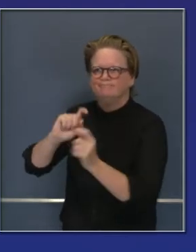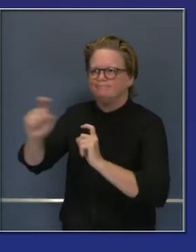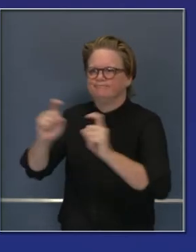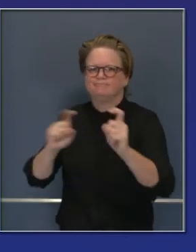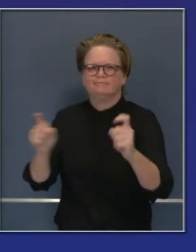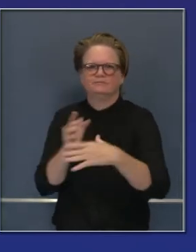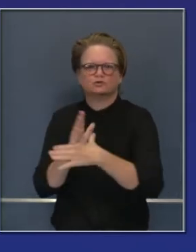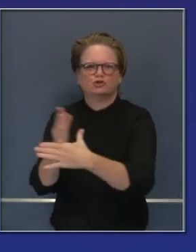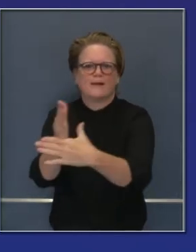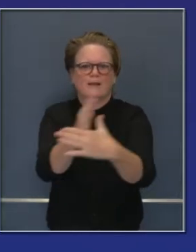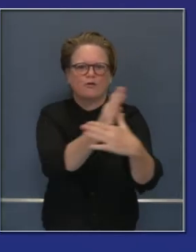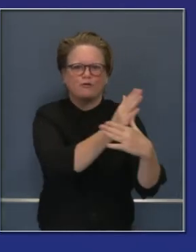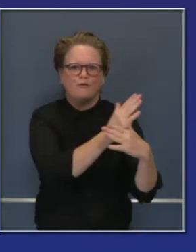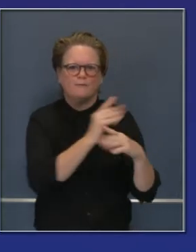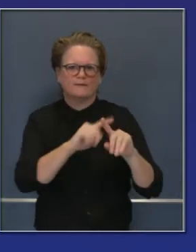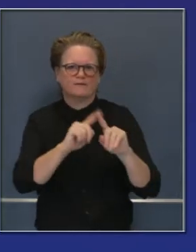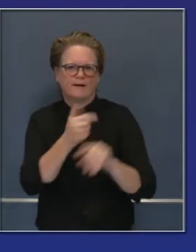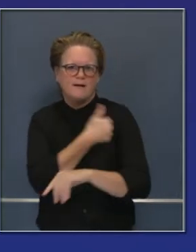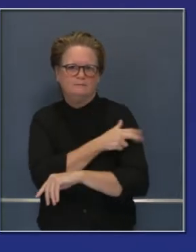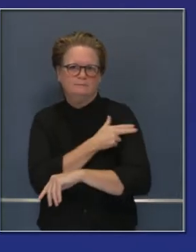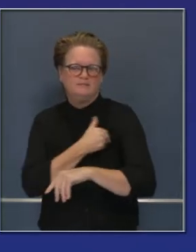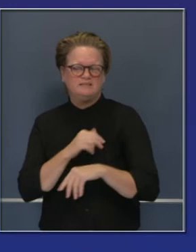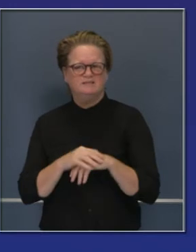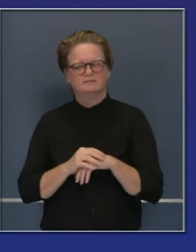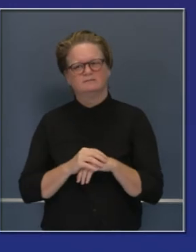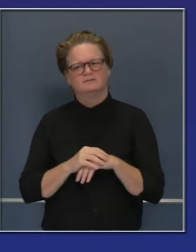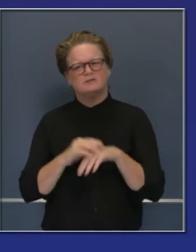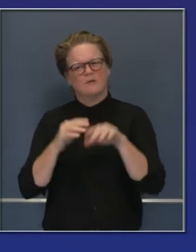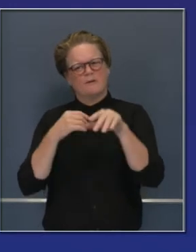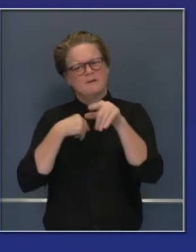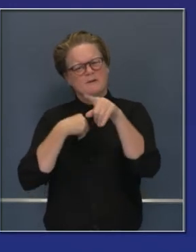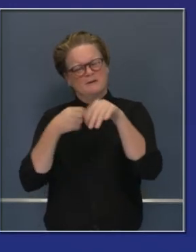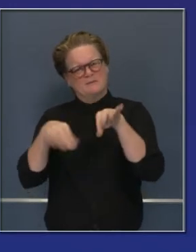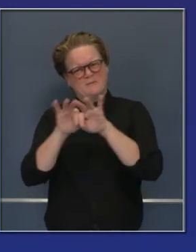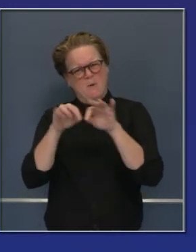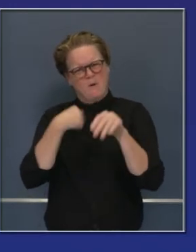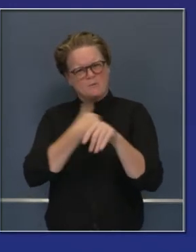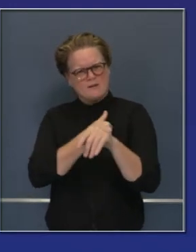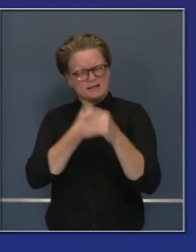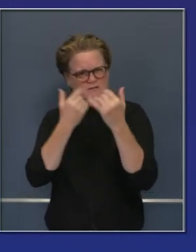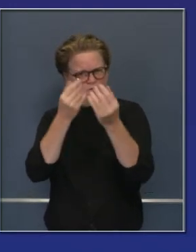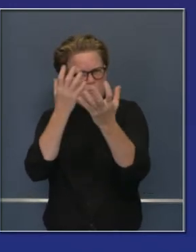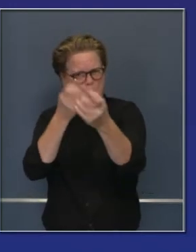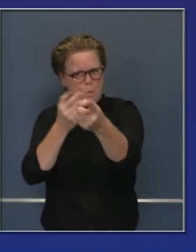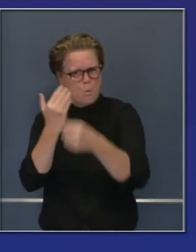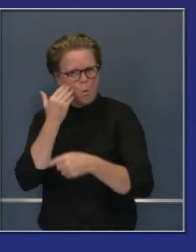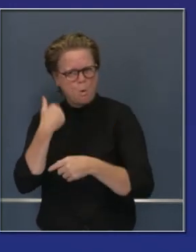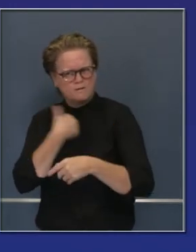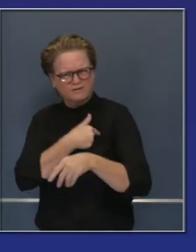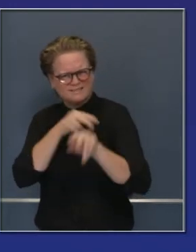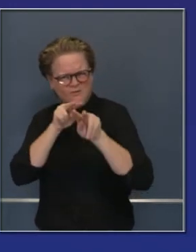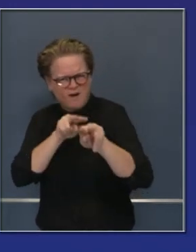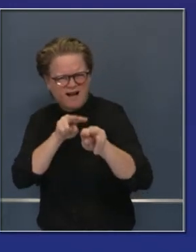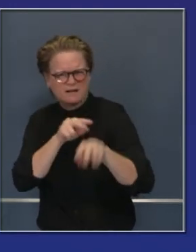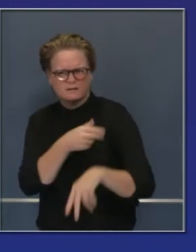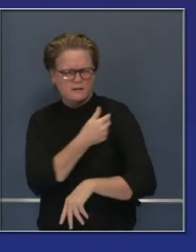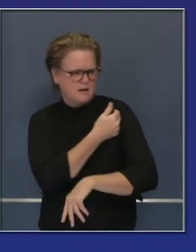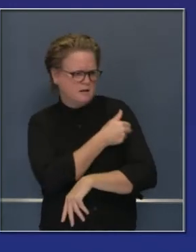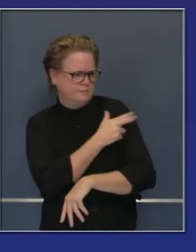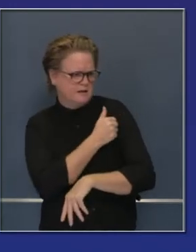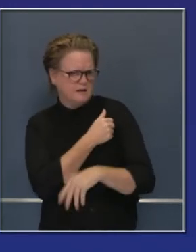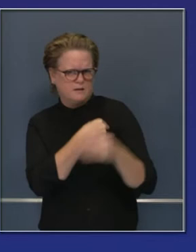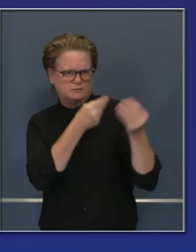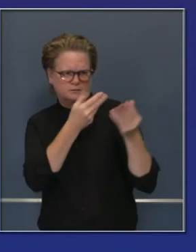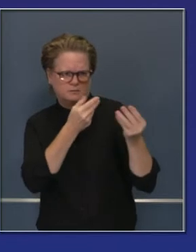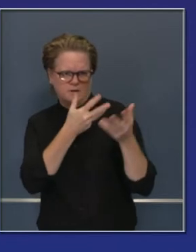Hace una semana estábamos a poco más de un 11% en cuanto a lo que vemos que ahora está a 13%. Seguiremos